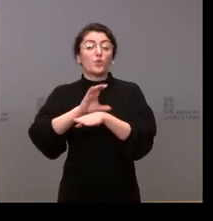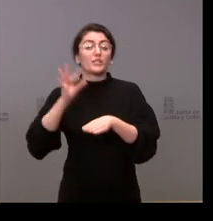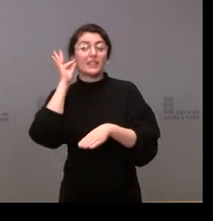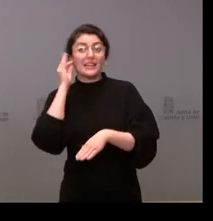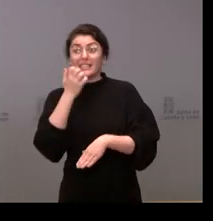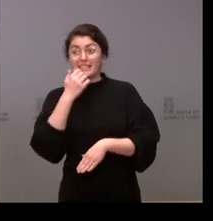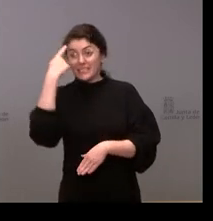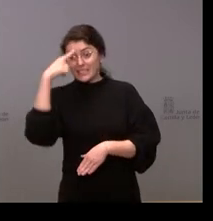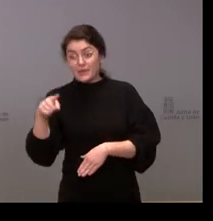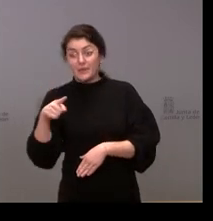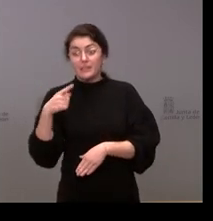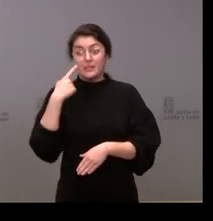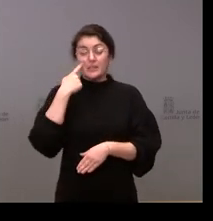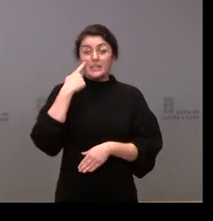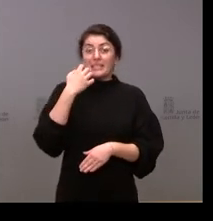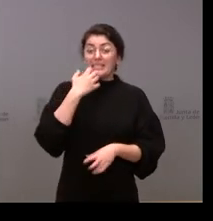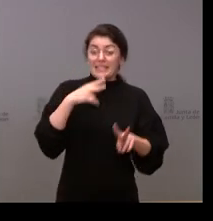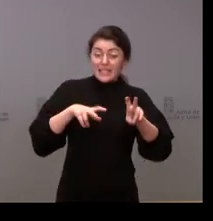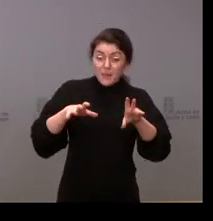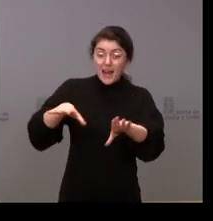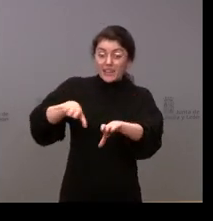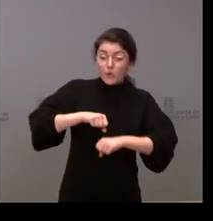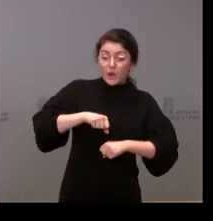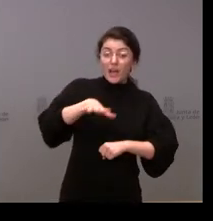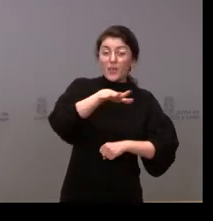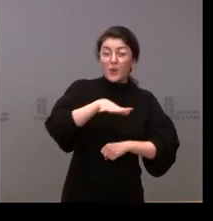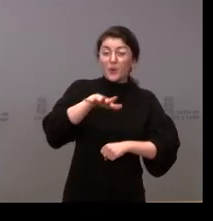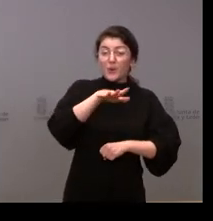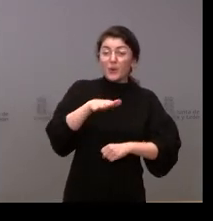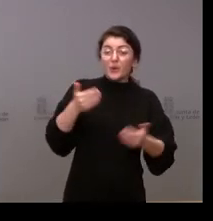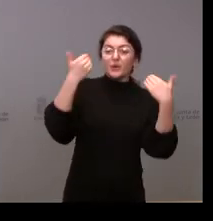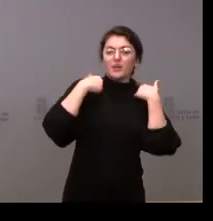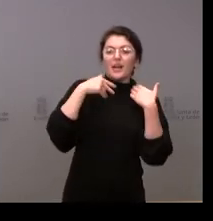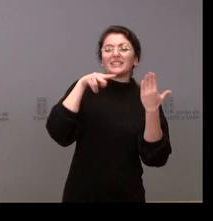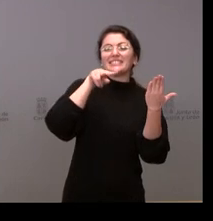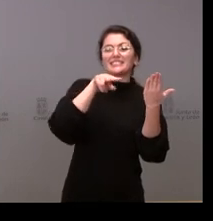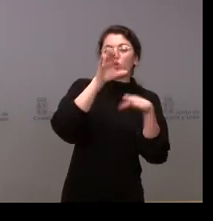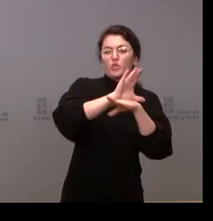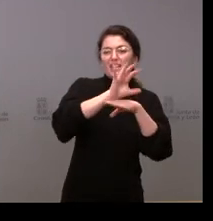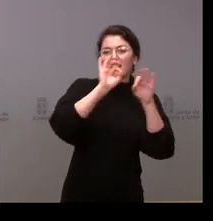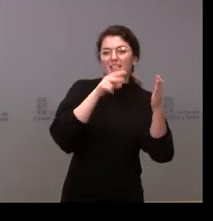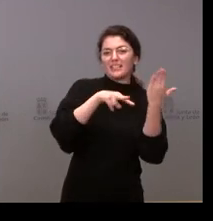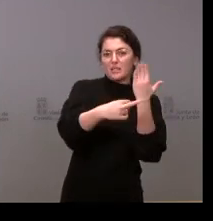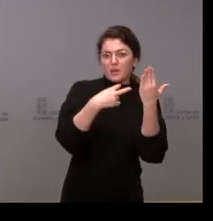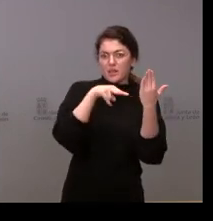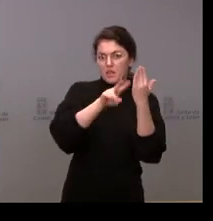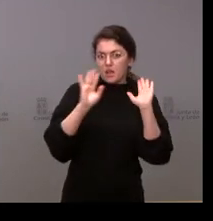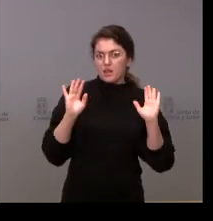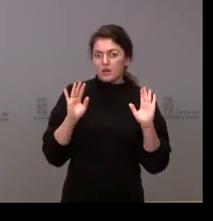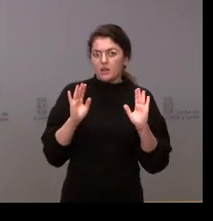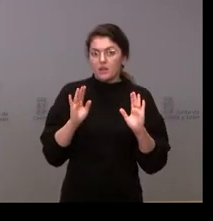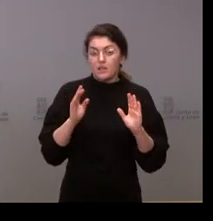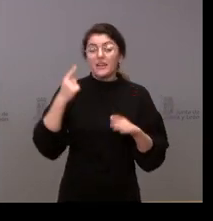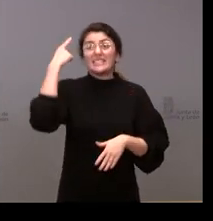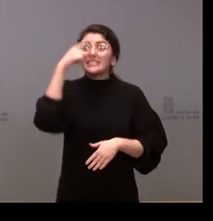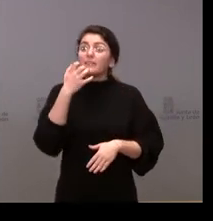refugiados dependen de transparencia yo no sé si quedó encuadrado dentro de su consejería cuando se hizo la remodelación de gobierno en cualquier caso saber si